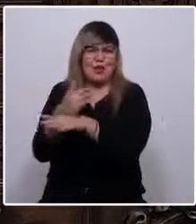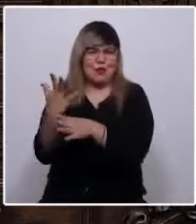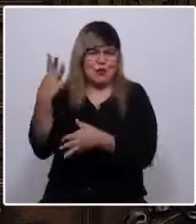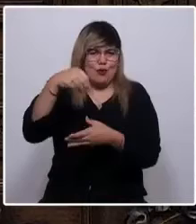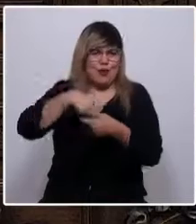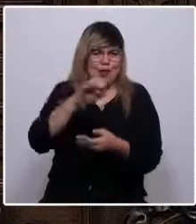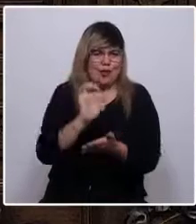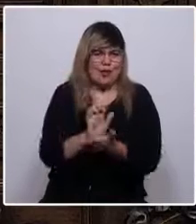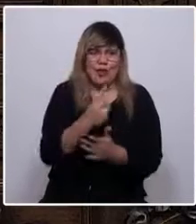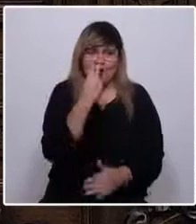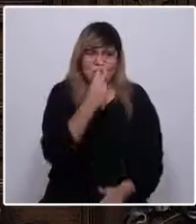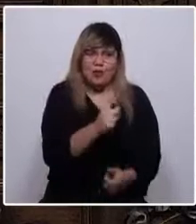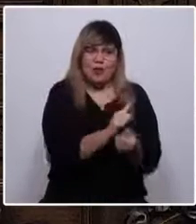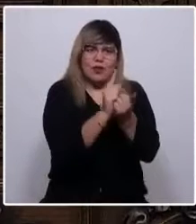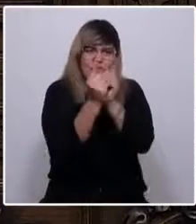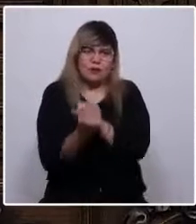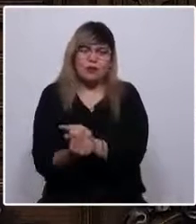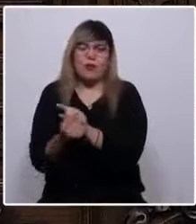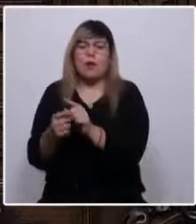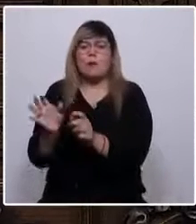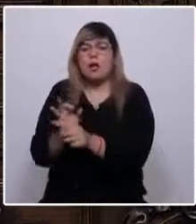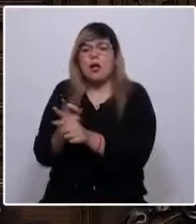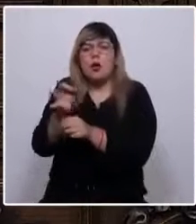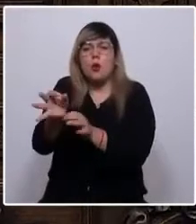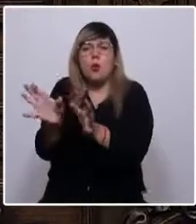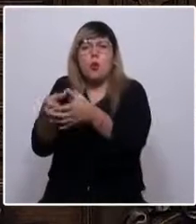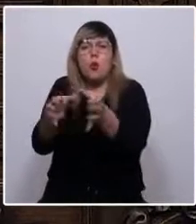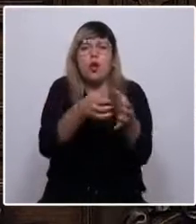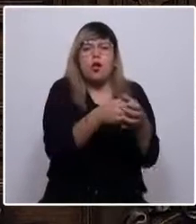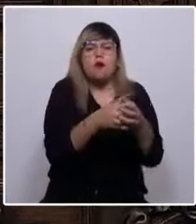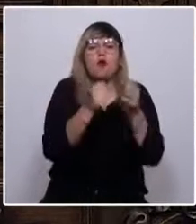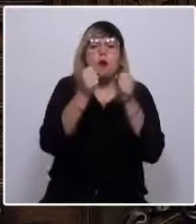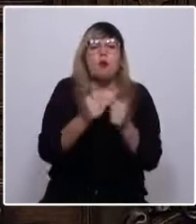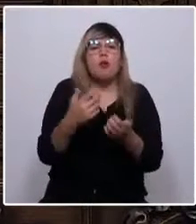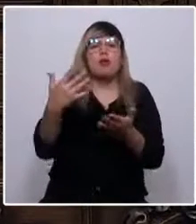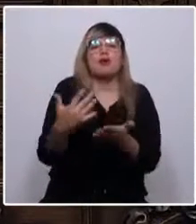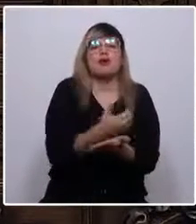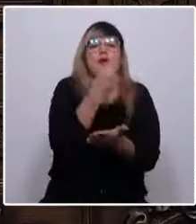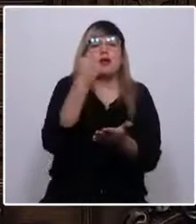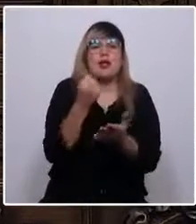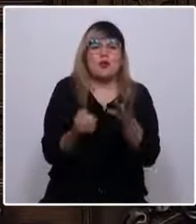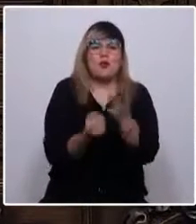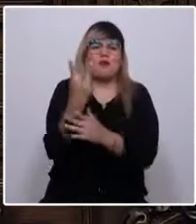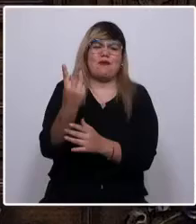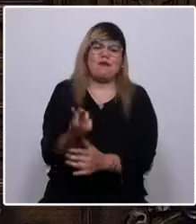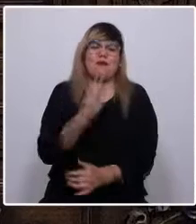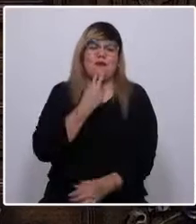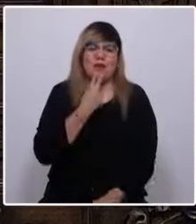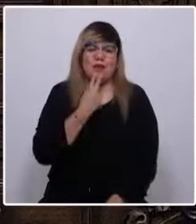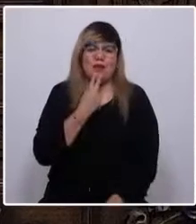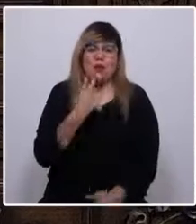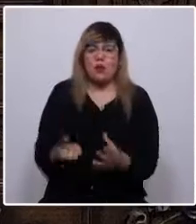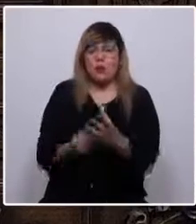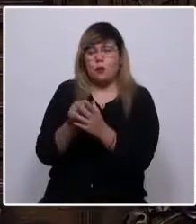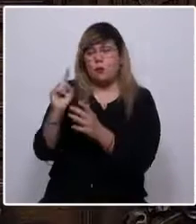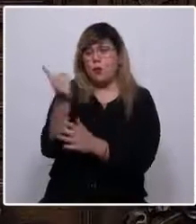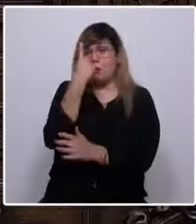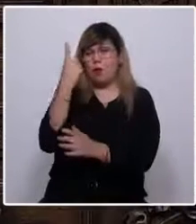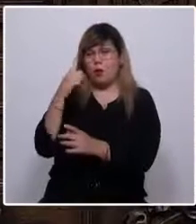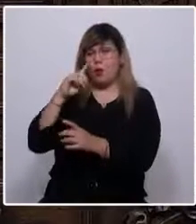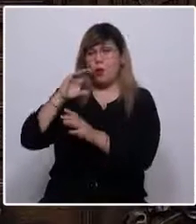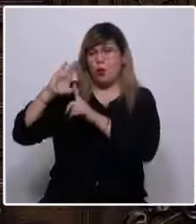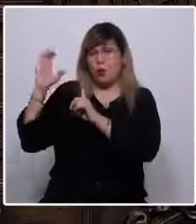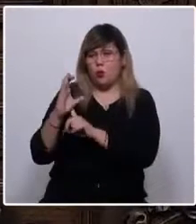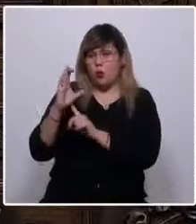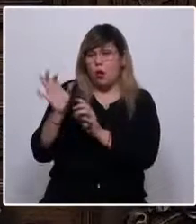para transformarnos, para que los pueblos se dejen conquistar por una nueva manera de habitar, los primeros pueblos con su cultura y los